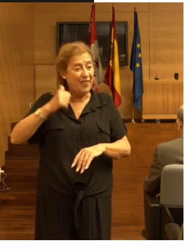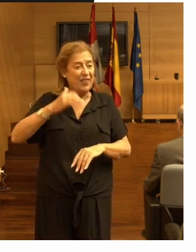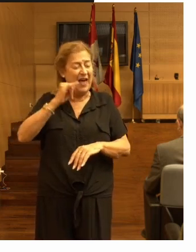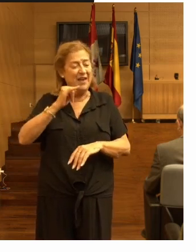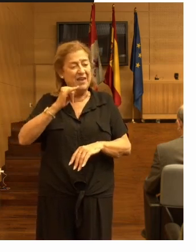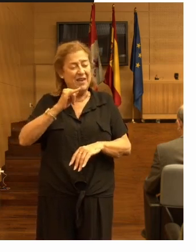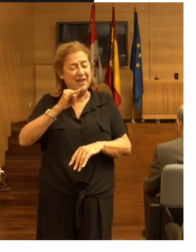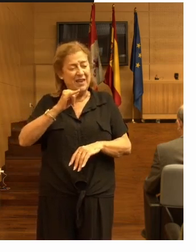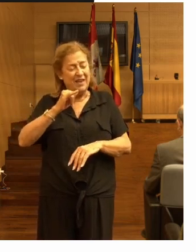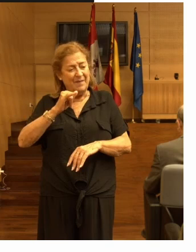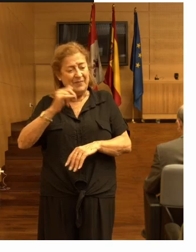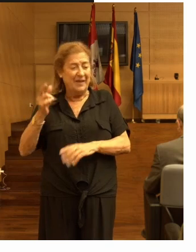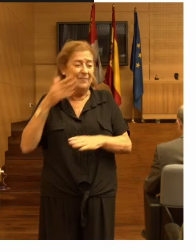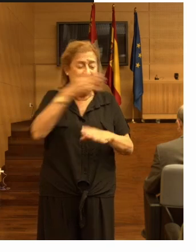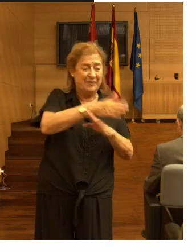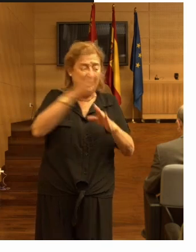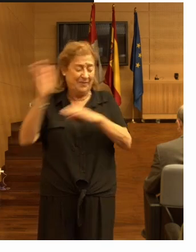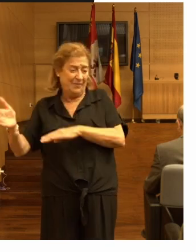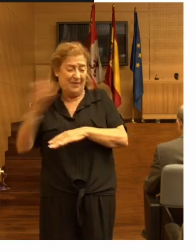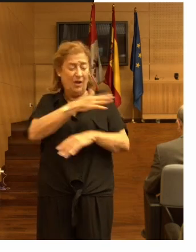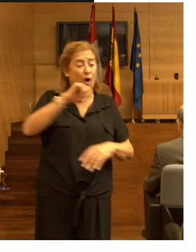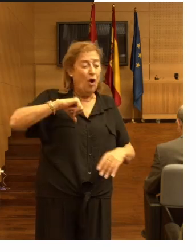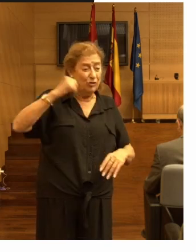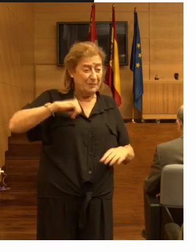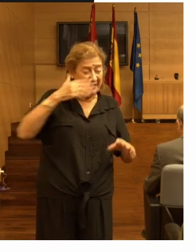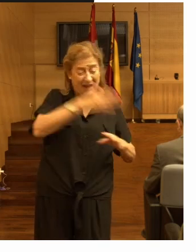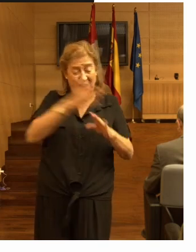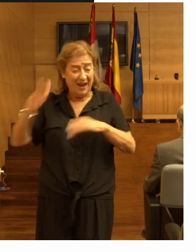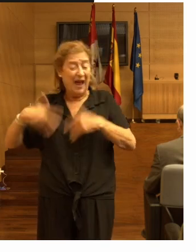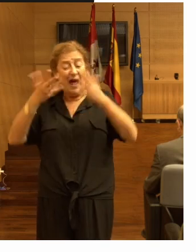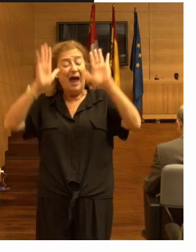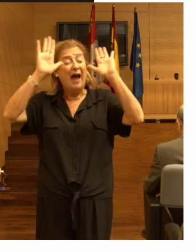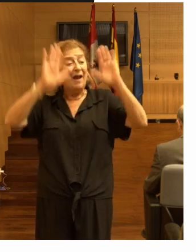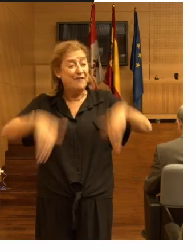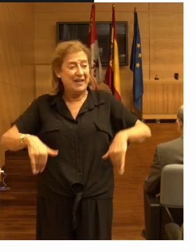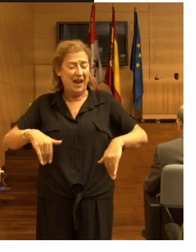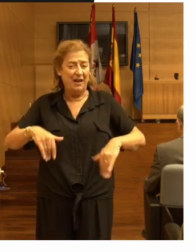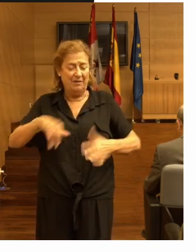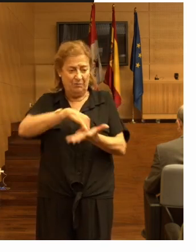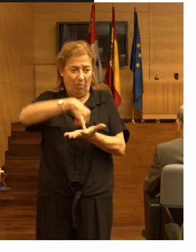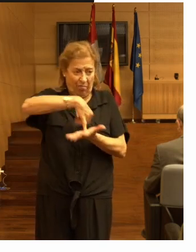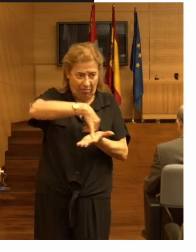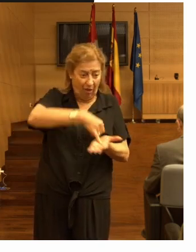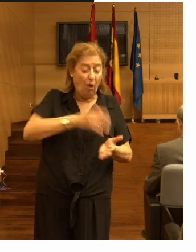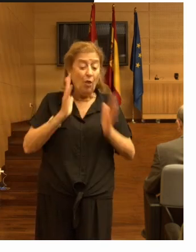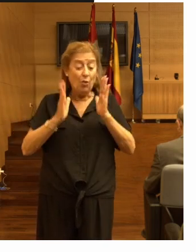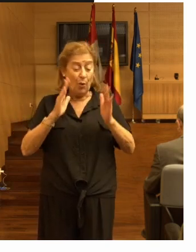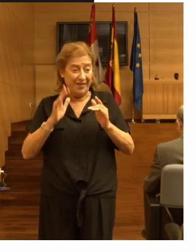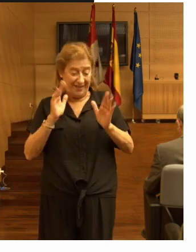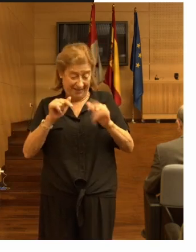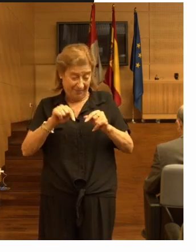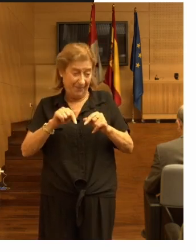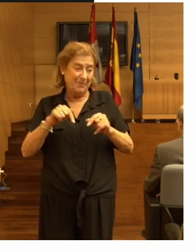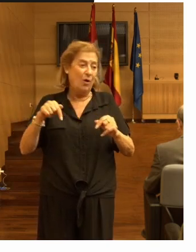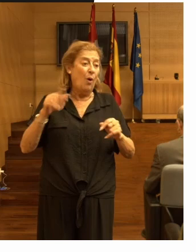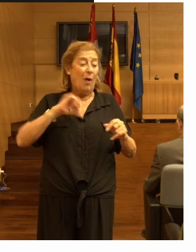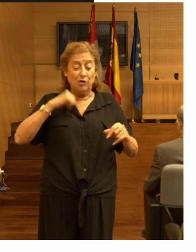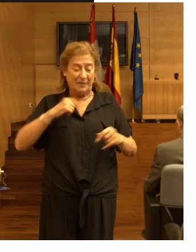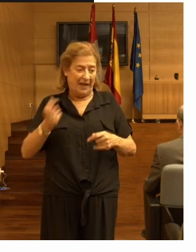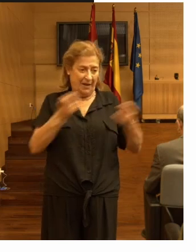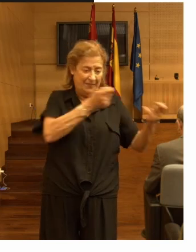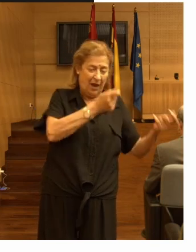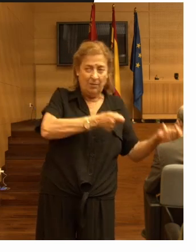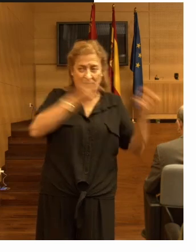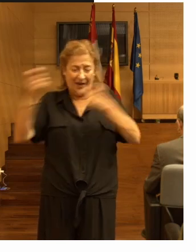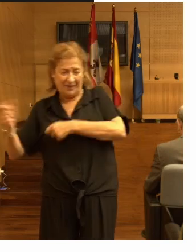van y entran y salen de los hospitales acaban siendo muy vulnerables durante ese periodo de entrada y salida de hospitales